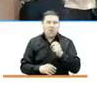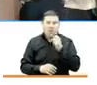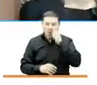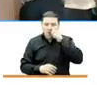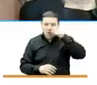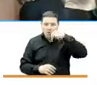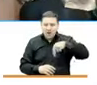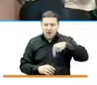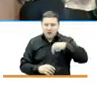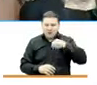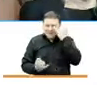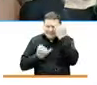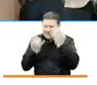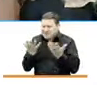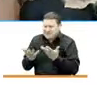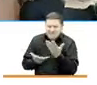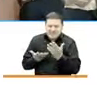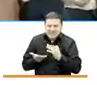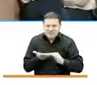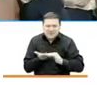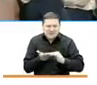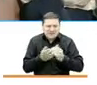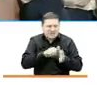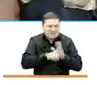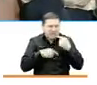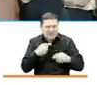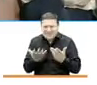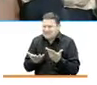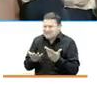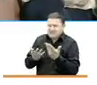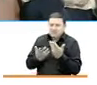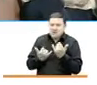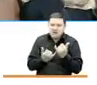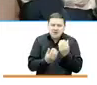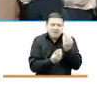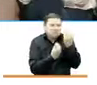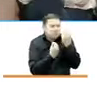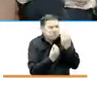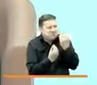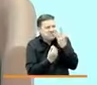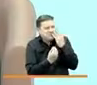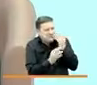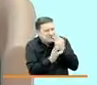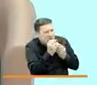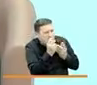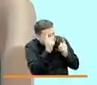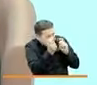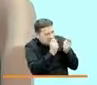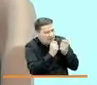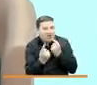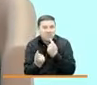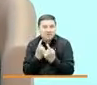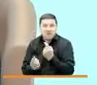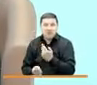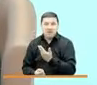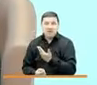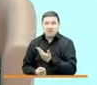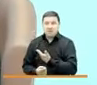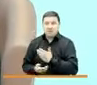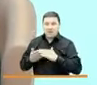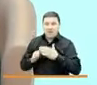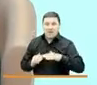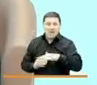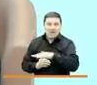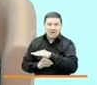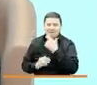que nos obligó a reinventarnos y que también nos ha dejado muchísimas enseñanzas, porque parte de lo que en diálogo con las madres comunitarias hemos podido